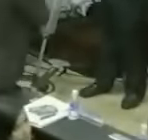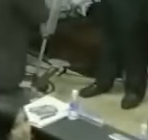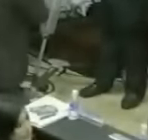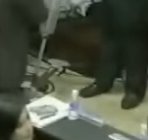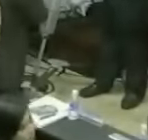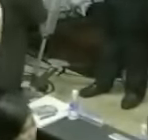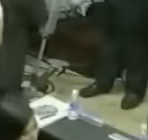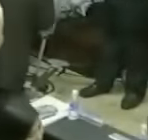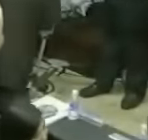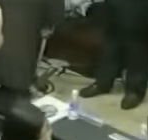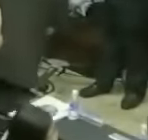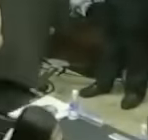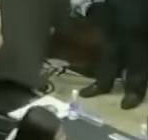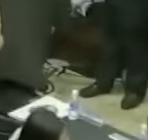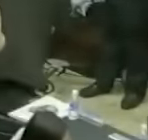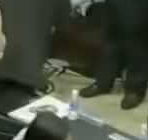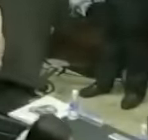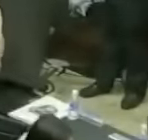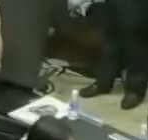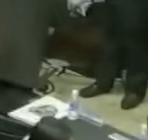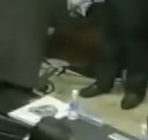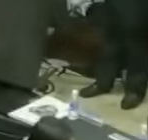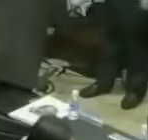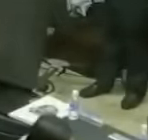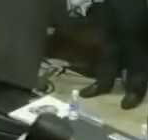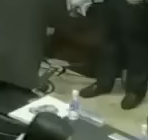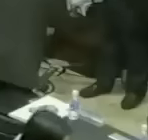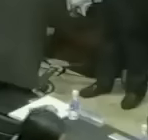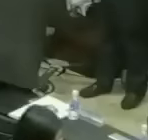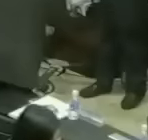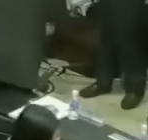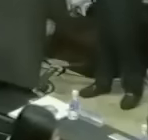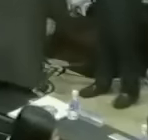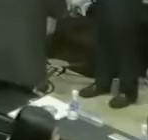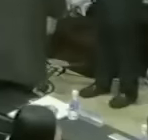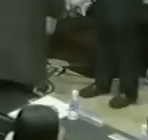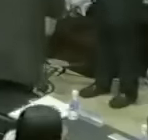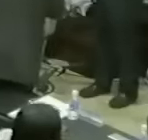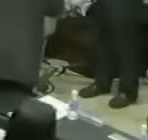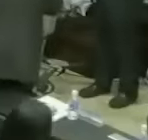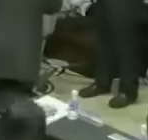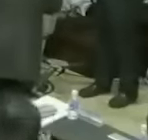¿Qué sesión ordinaria?